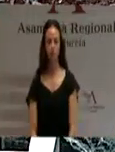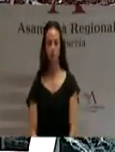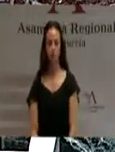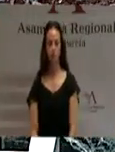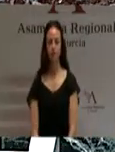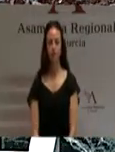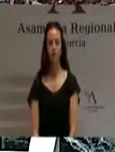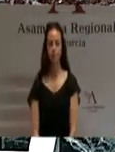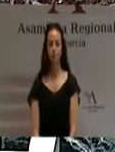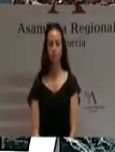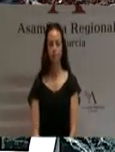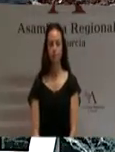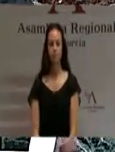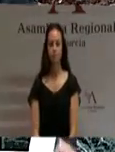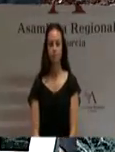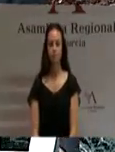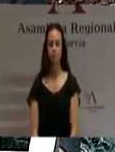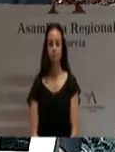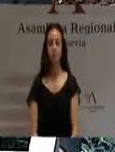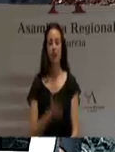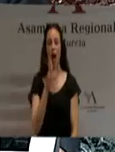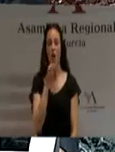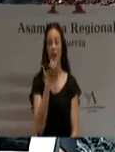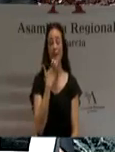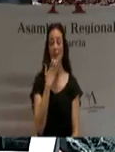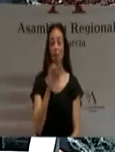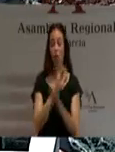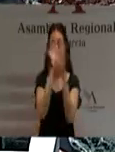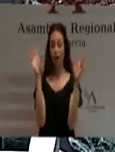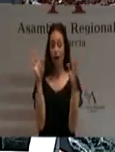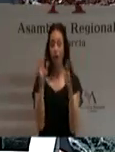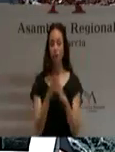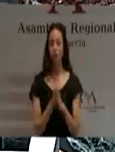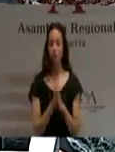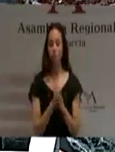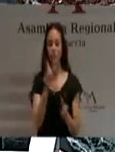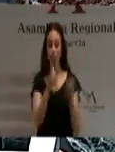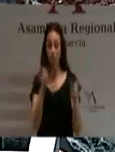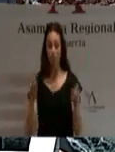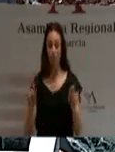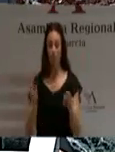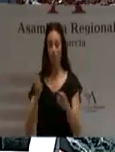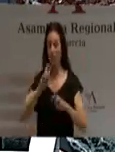Deberíamos tomar como ejemplo el esfuerzo desarrollado por los losquinos en la recuperación de su ciudad,